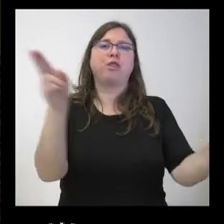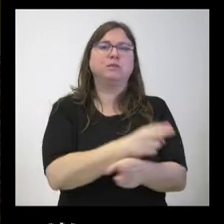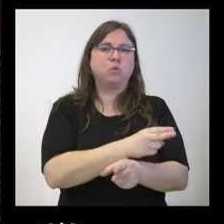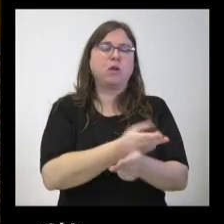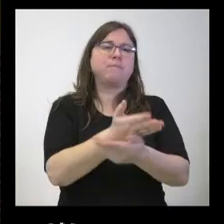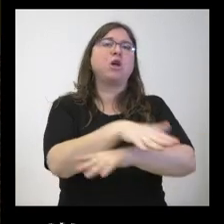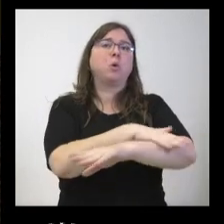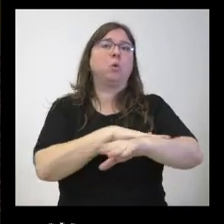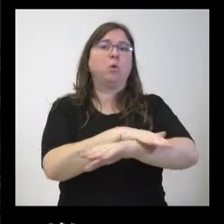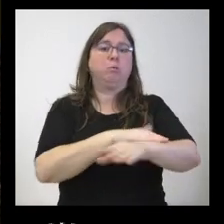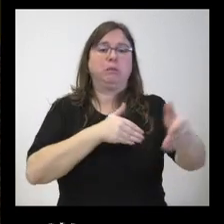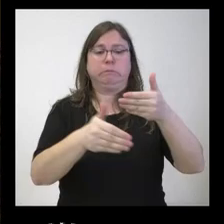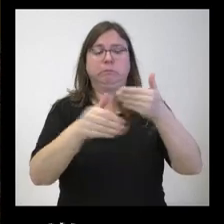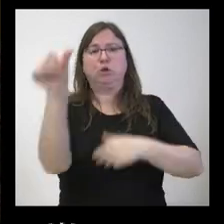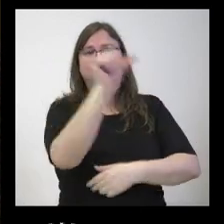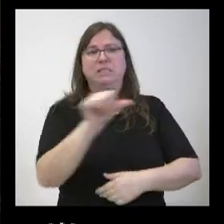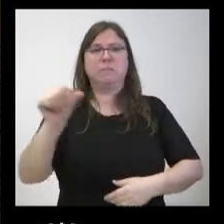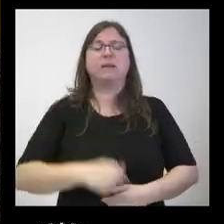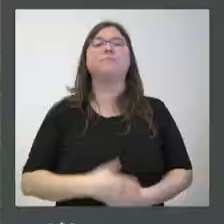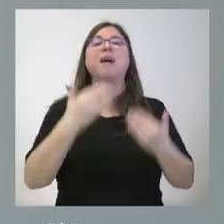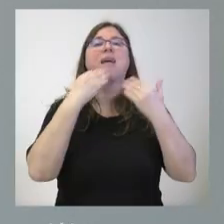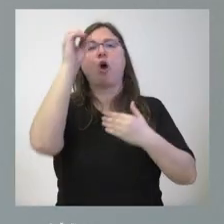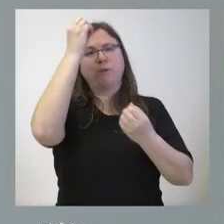Gobierno y que tendrá se debatirá la próxima semana gracias.